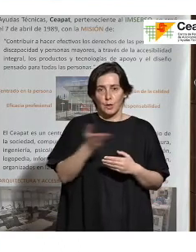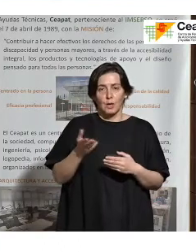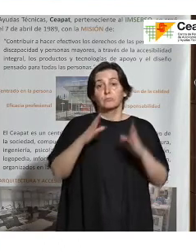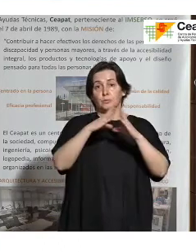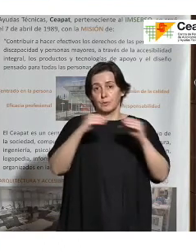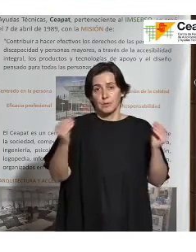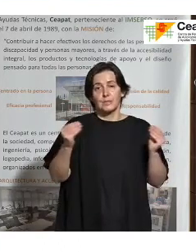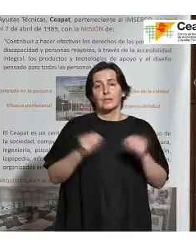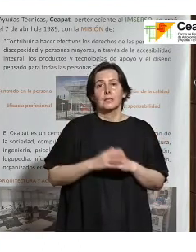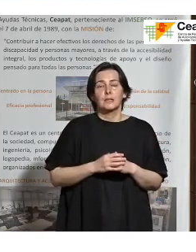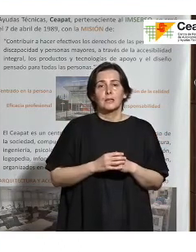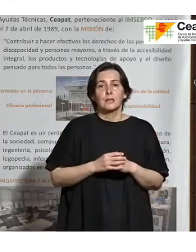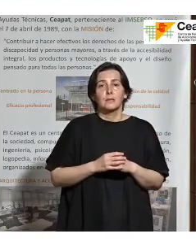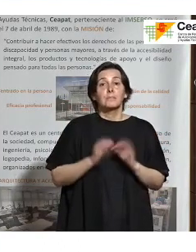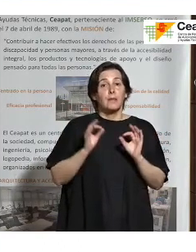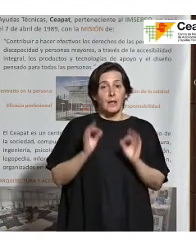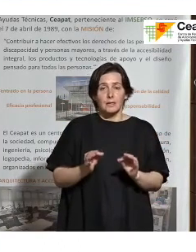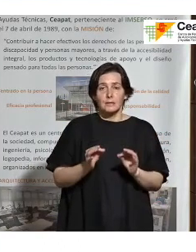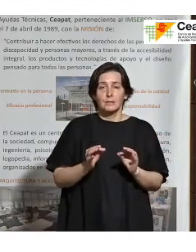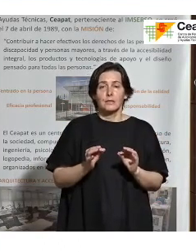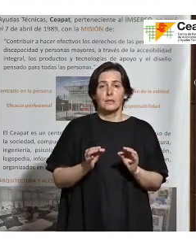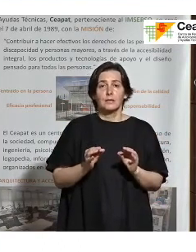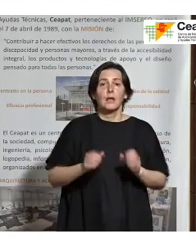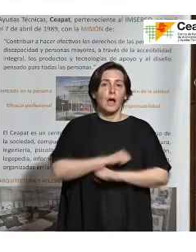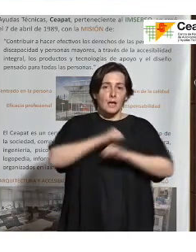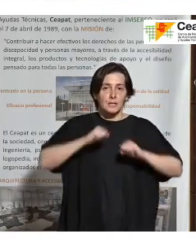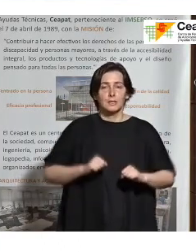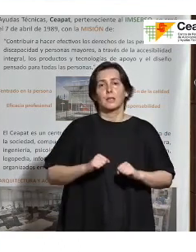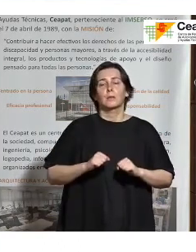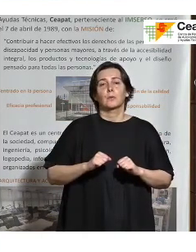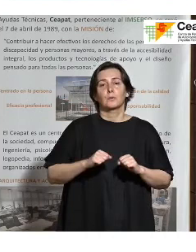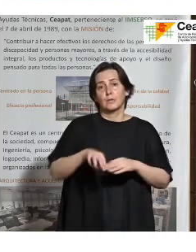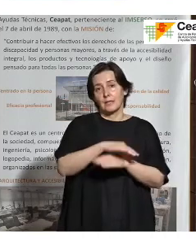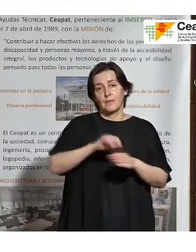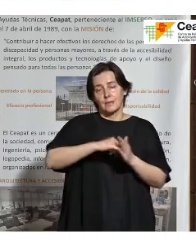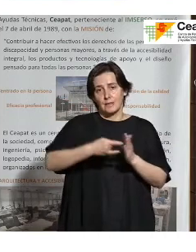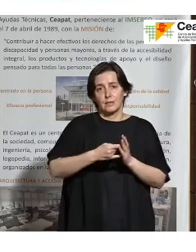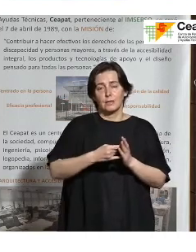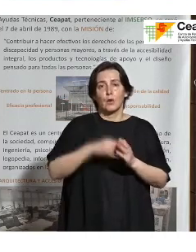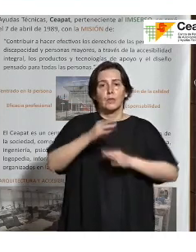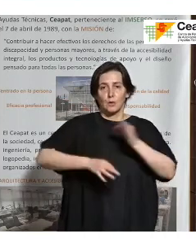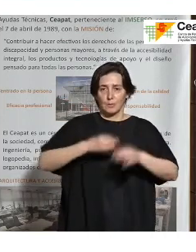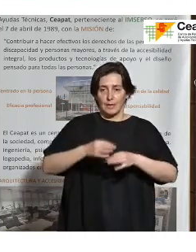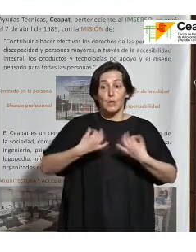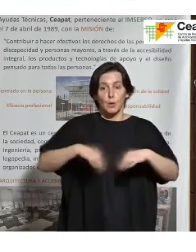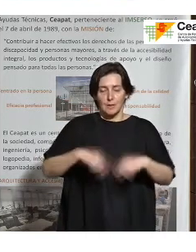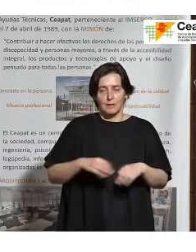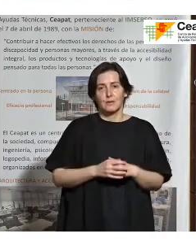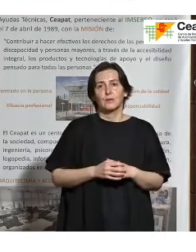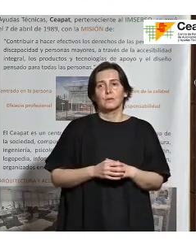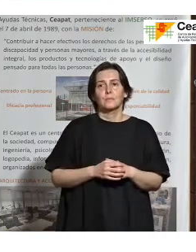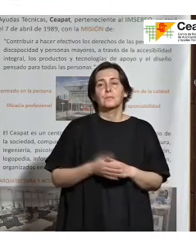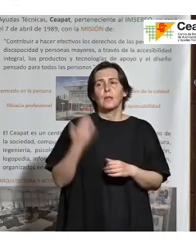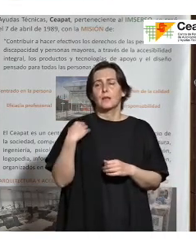universidades… Y, de esta manera, constituimos los comités técnicos de normalización. En este caso, el comité técnico de normalización es el que comentaba